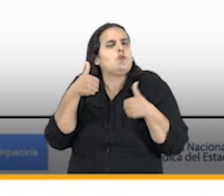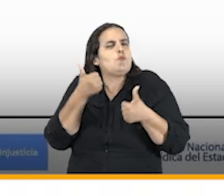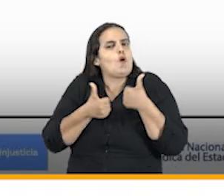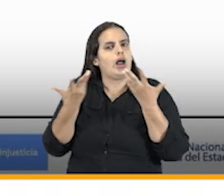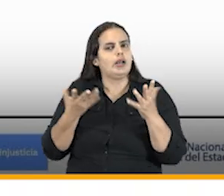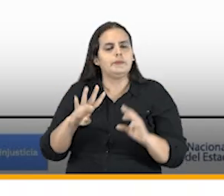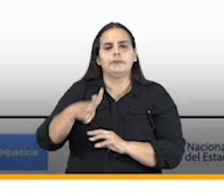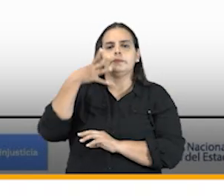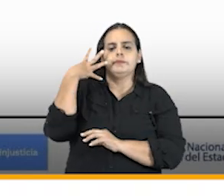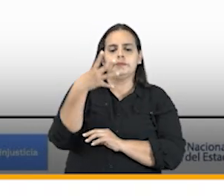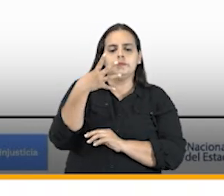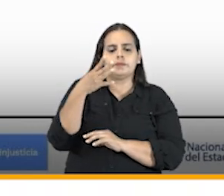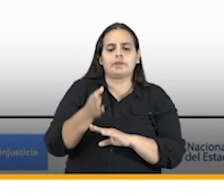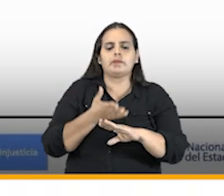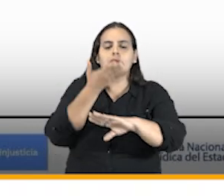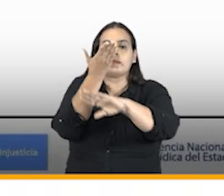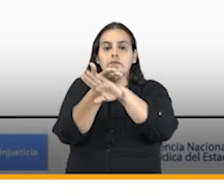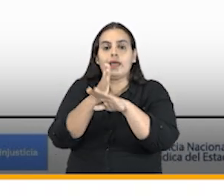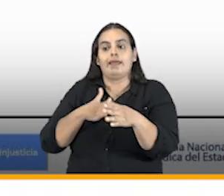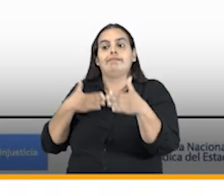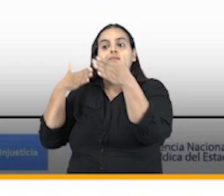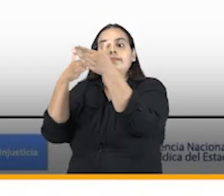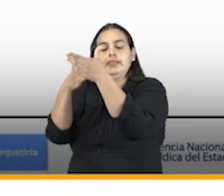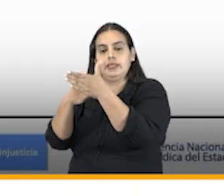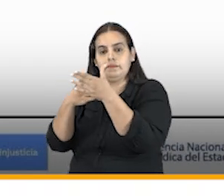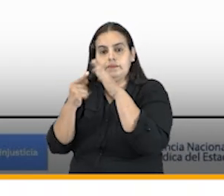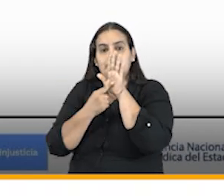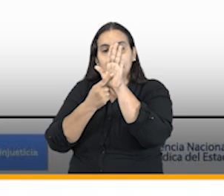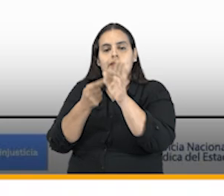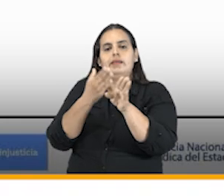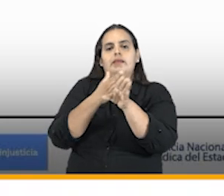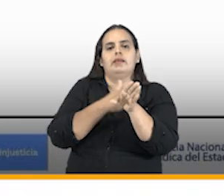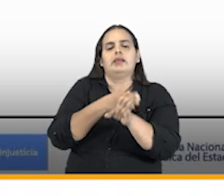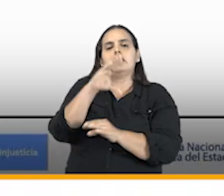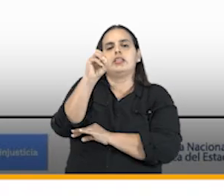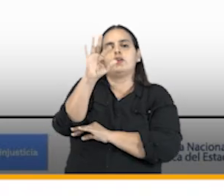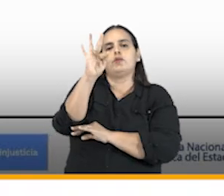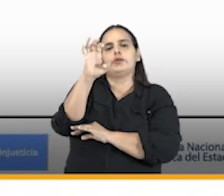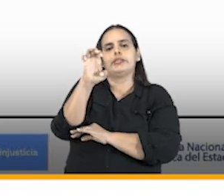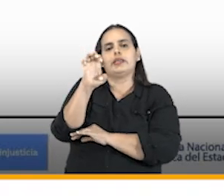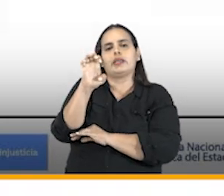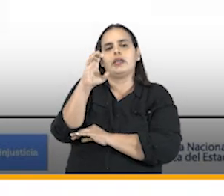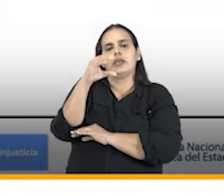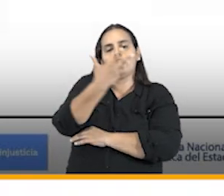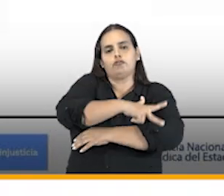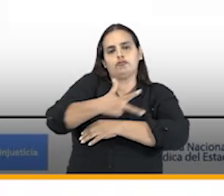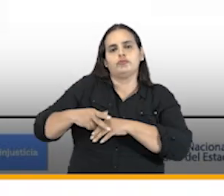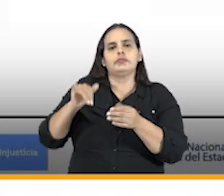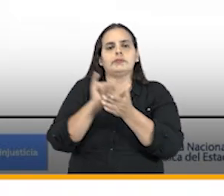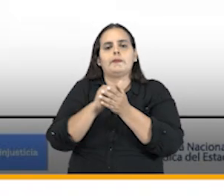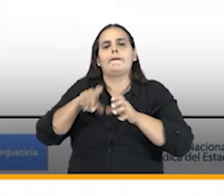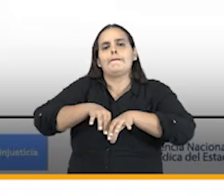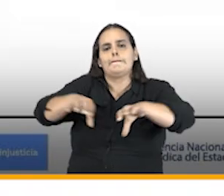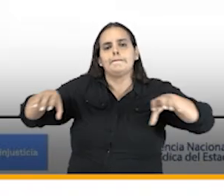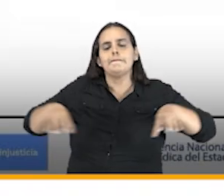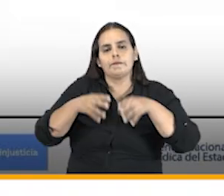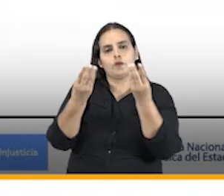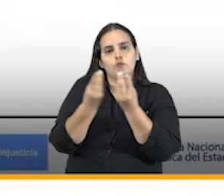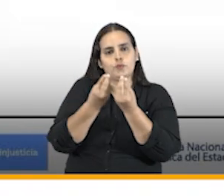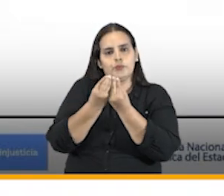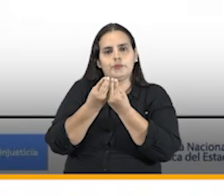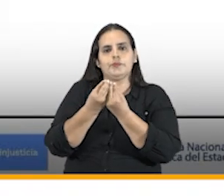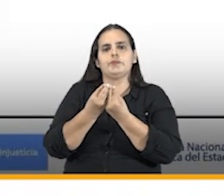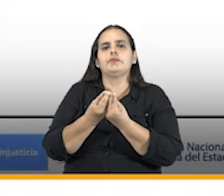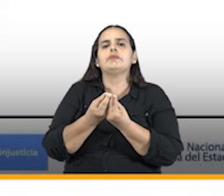cuarto presentamos una demanda ante la corte constitucional en materia de acciones de grupo